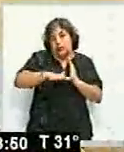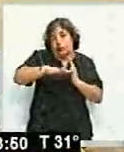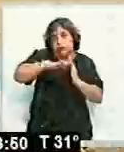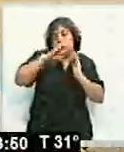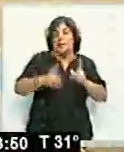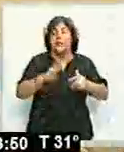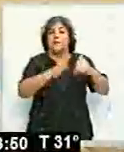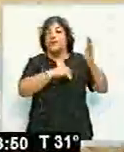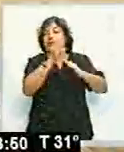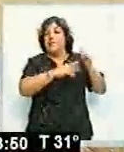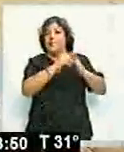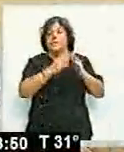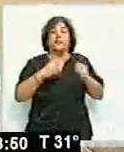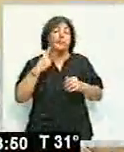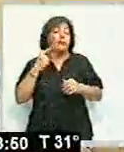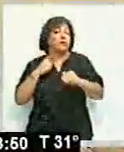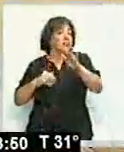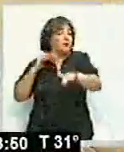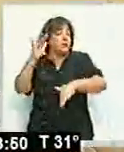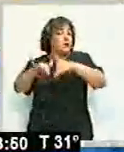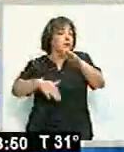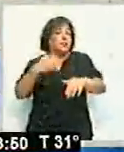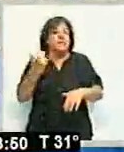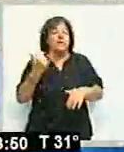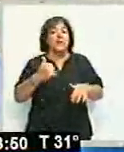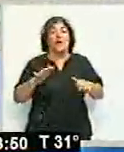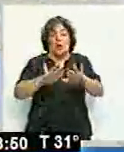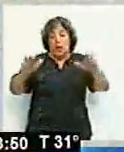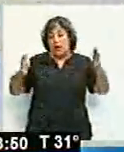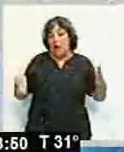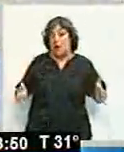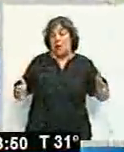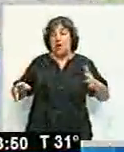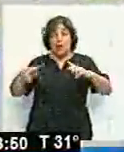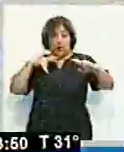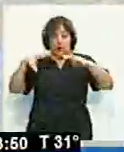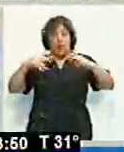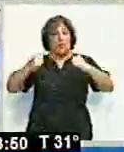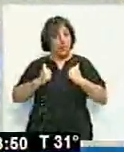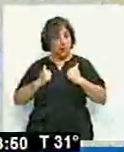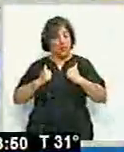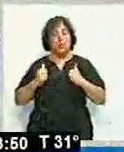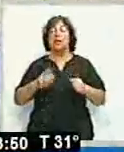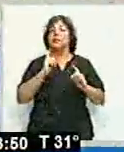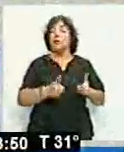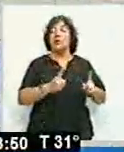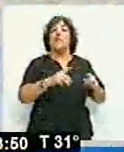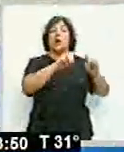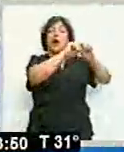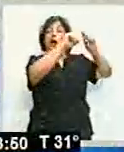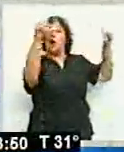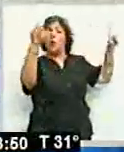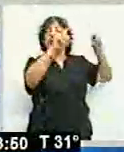obras en el balneario Carlos Samena, se están instalando mesadas con bancas alrededor de la misma, se está haciendo la cartelería